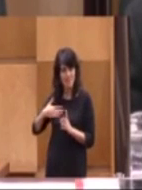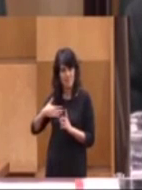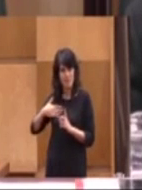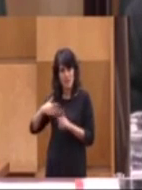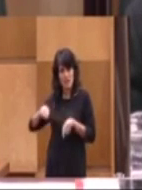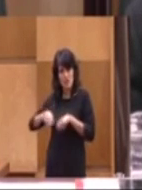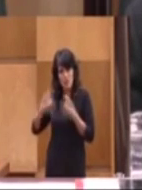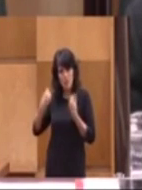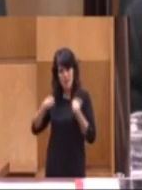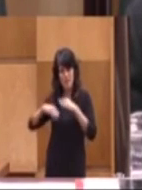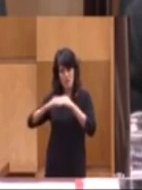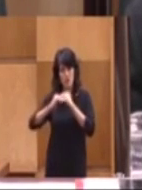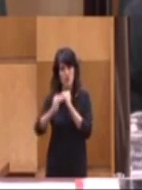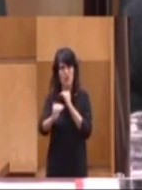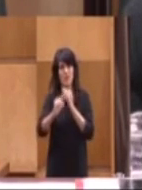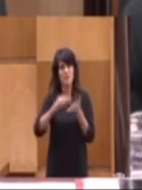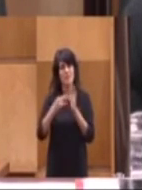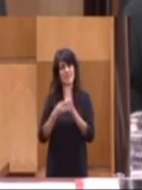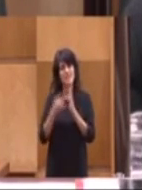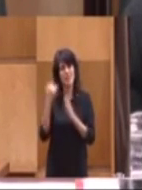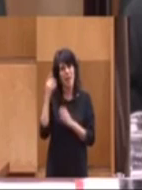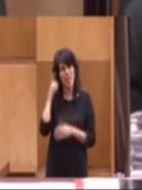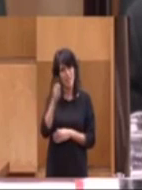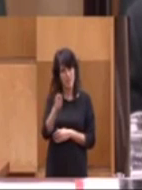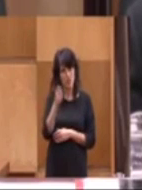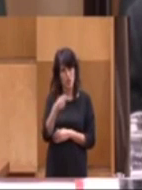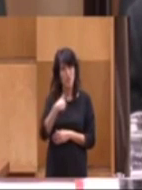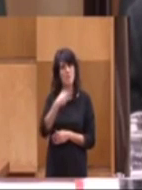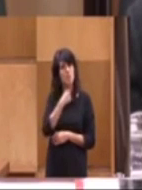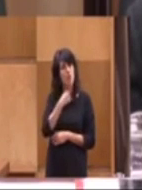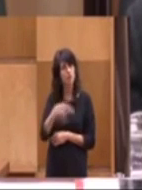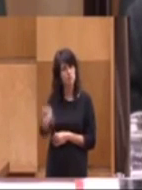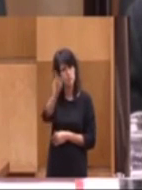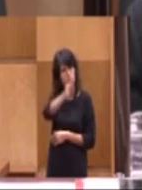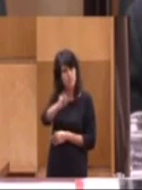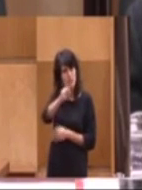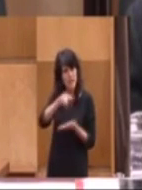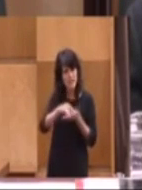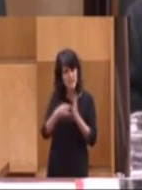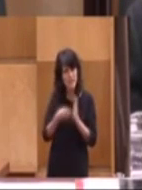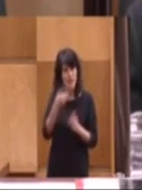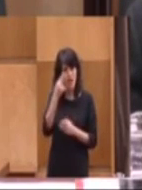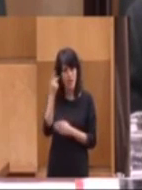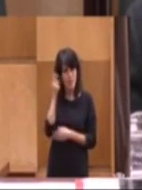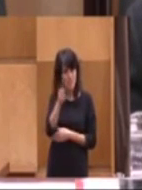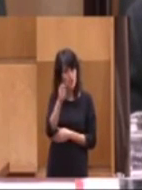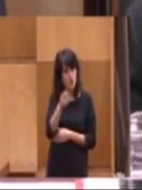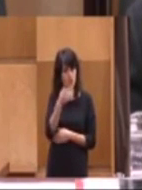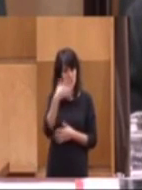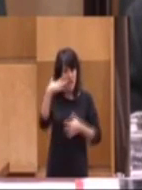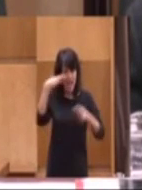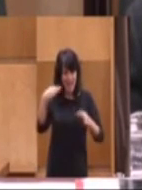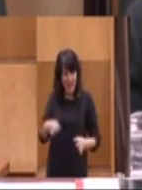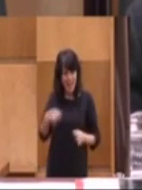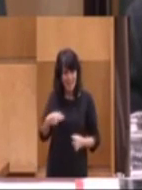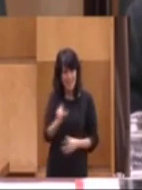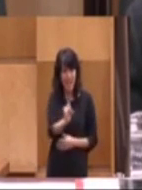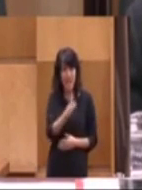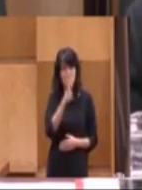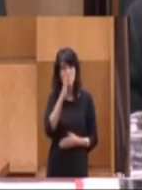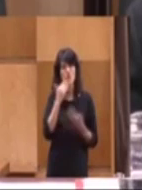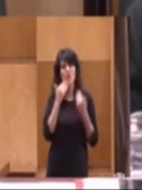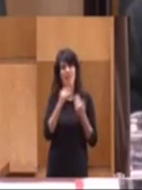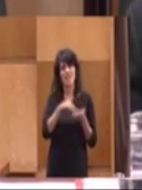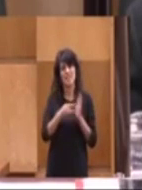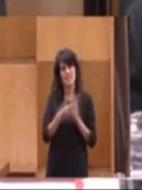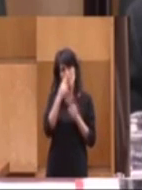sostenibilidad de este sistema de pensiones. Y aquí me gustaría recalcar que este sistema de pensiones, si tiene garantías, es porque es un sistema público.